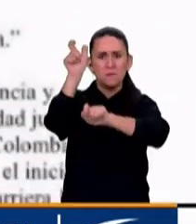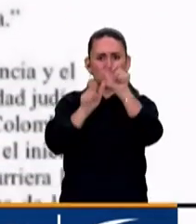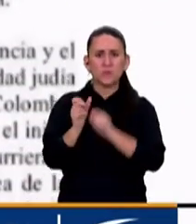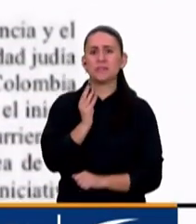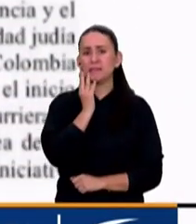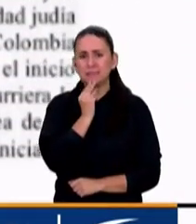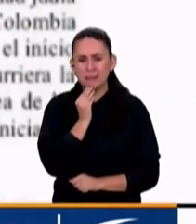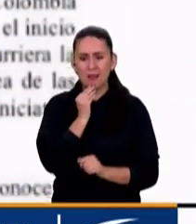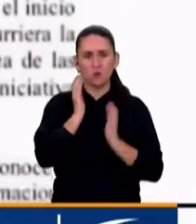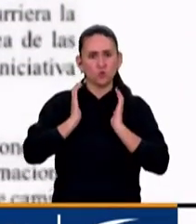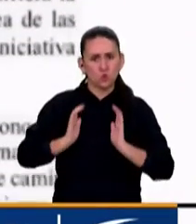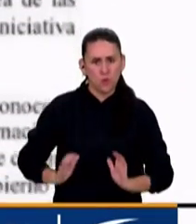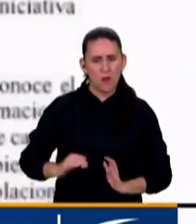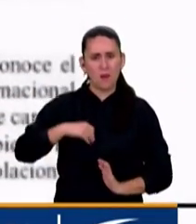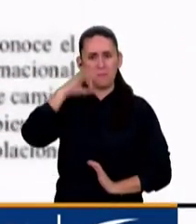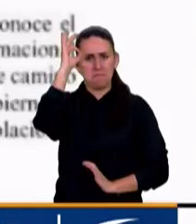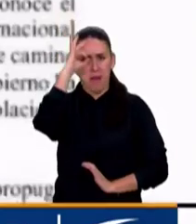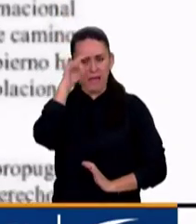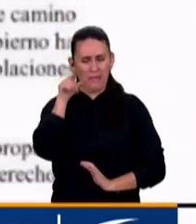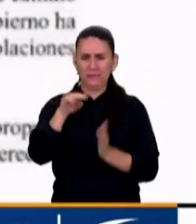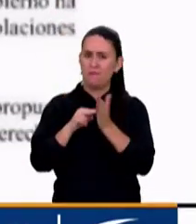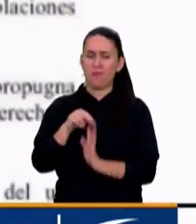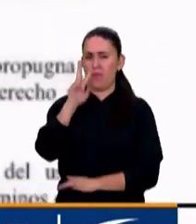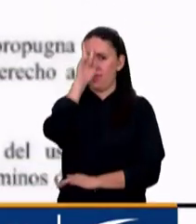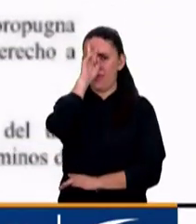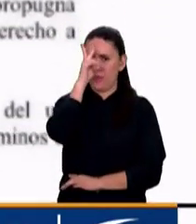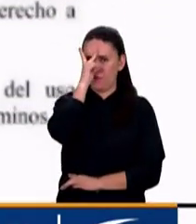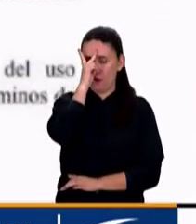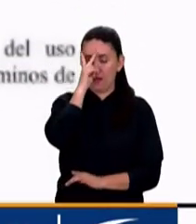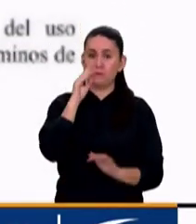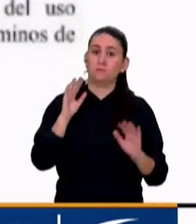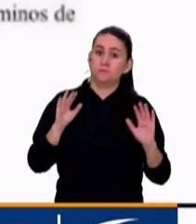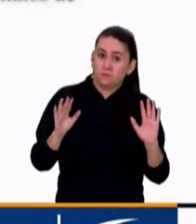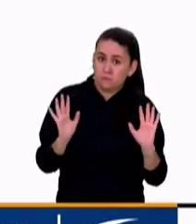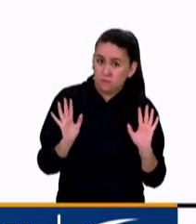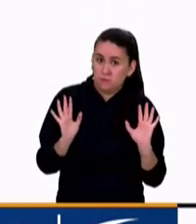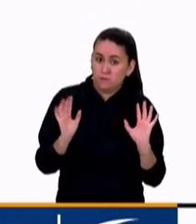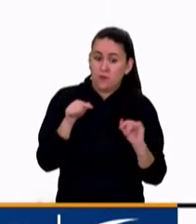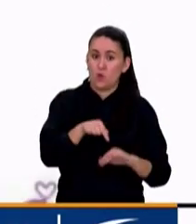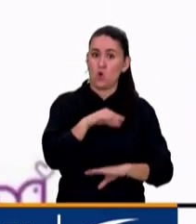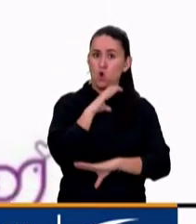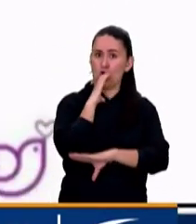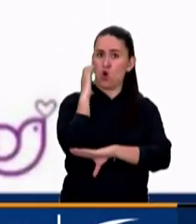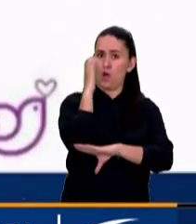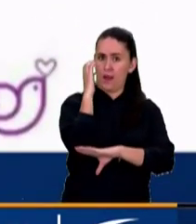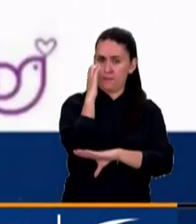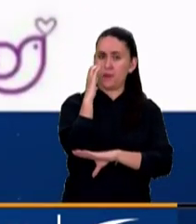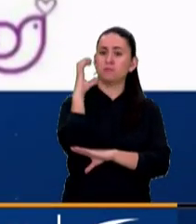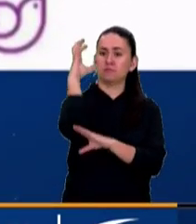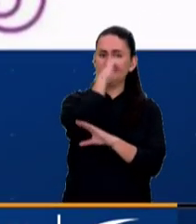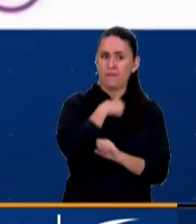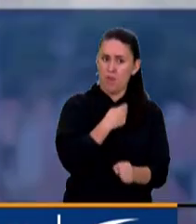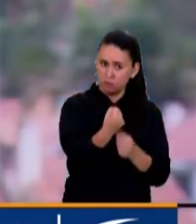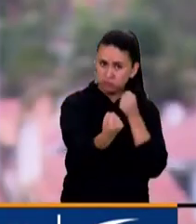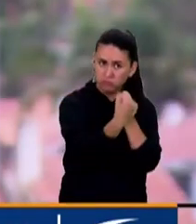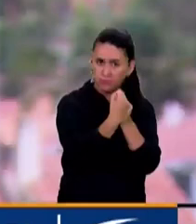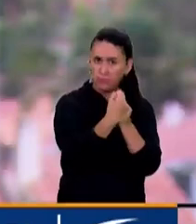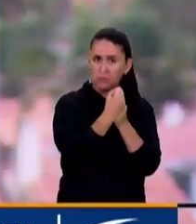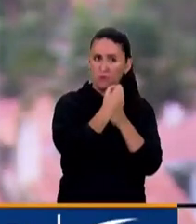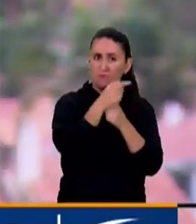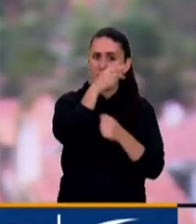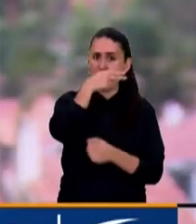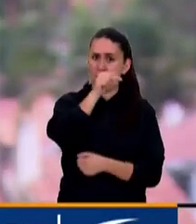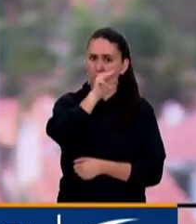palestinos. Son equivocadas, dicen las suposiciones de que el gobierno de Colombia contemporiza con el terrorismo. Y un segundo